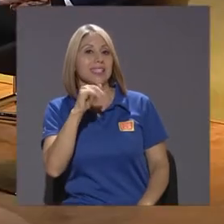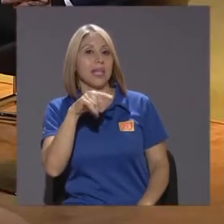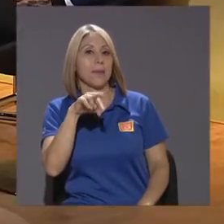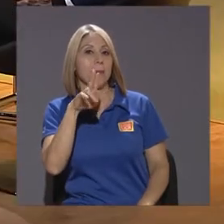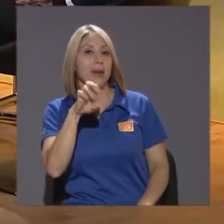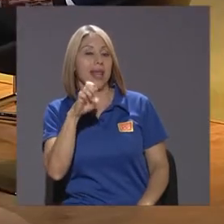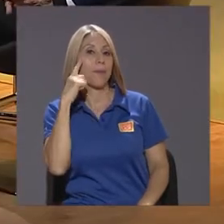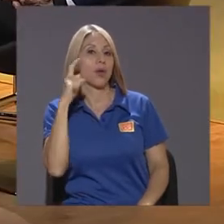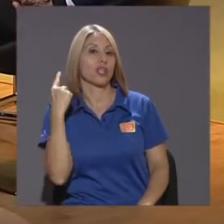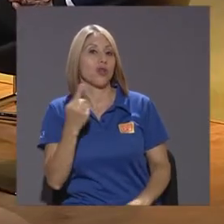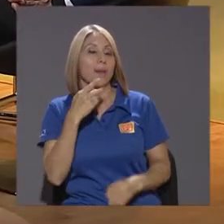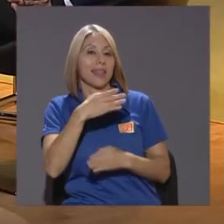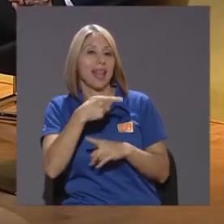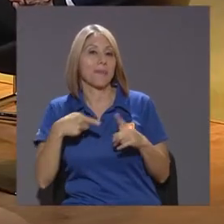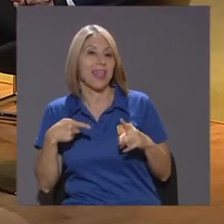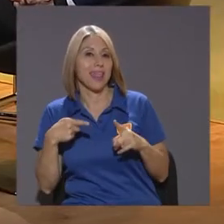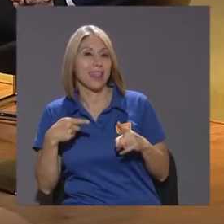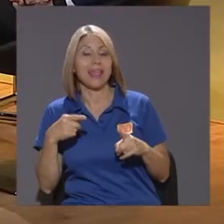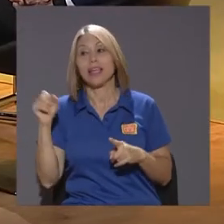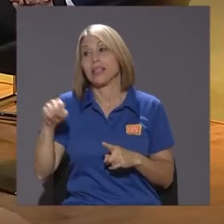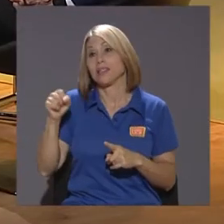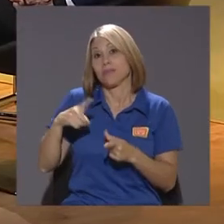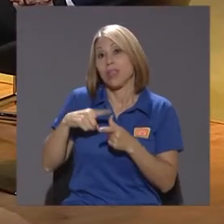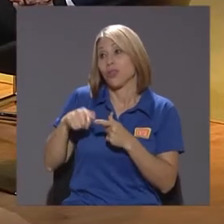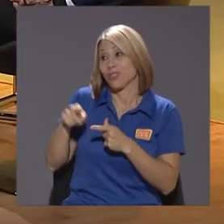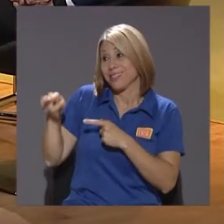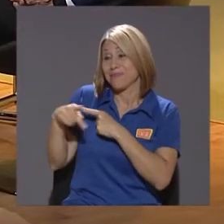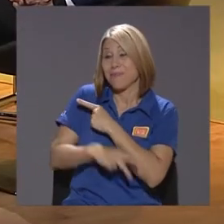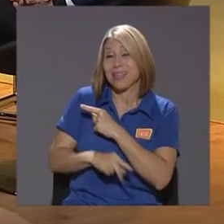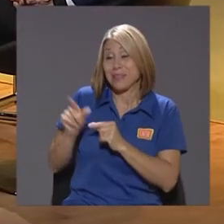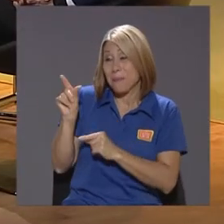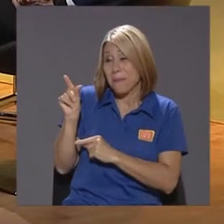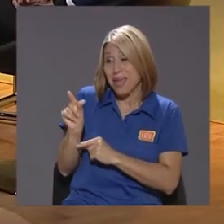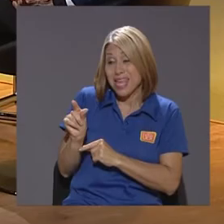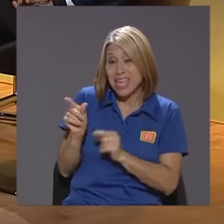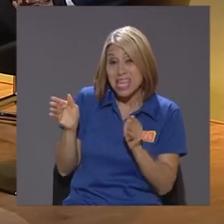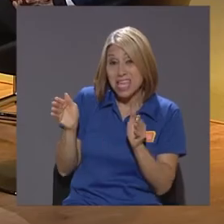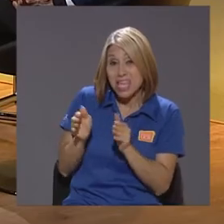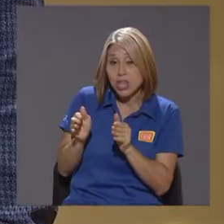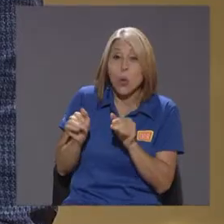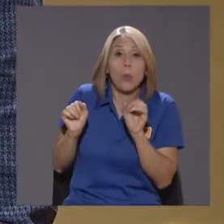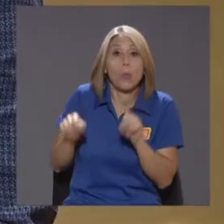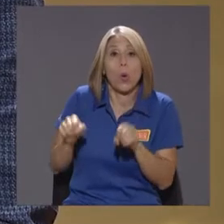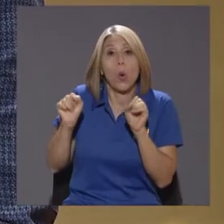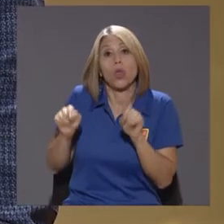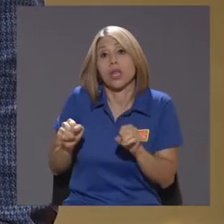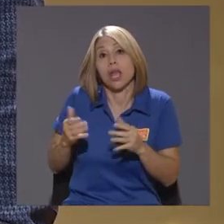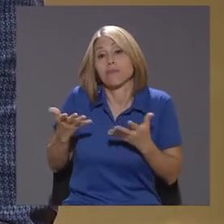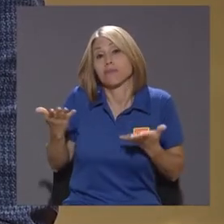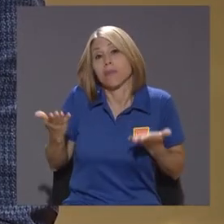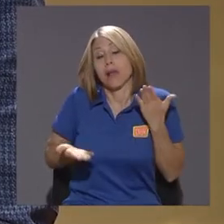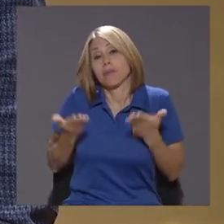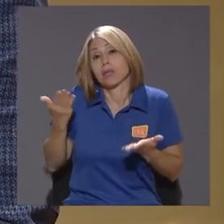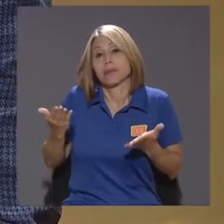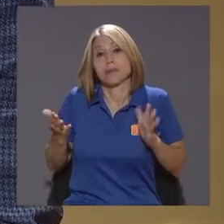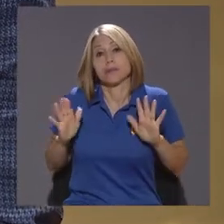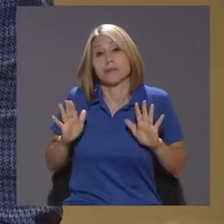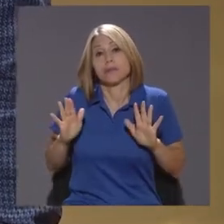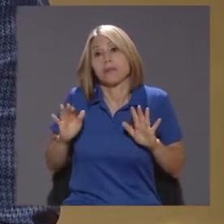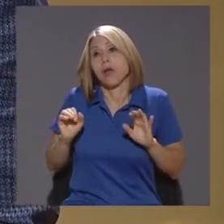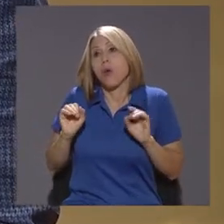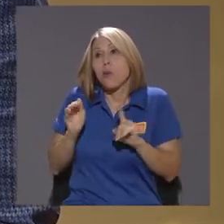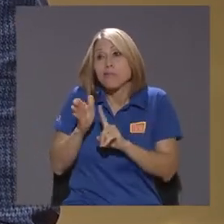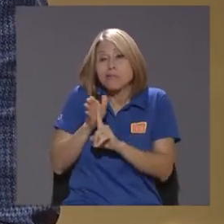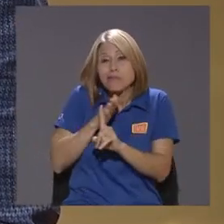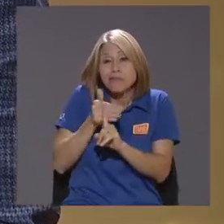Chipre La mitad De Chipre Entonces Puede perfectamente Podría Si uno quisiera Estar en una posición Casi que de extorsionar